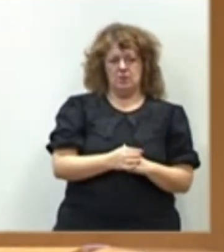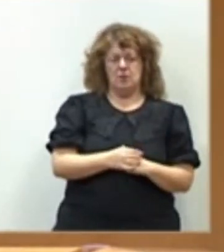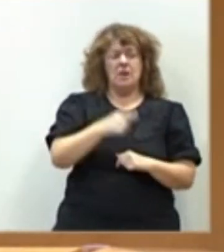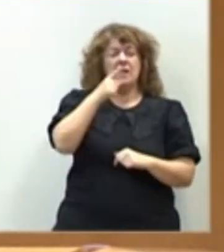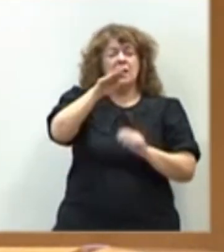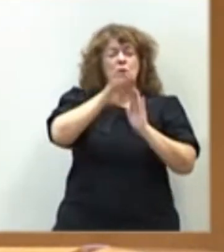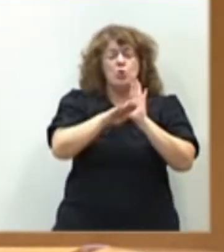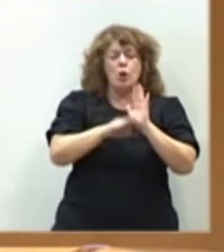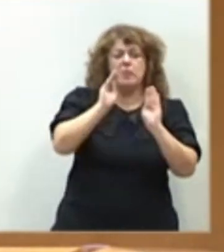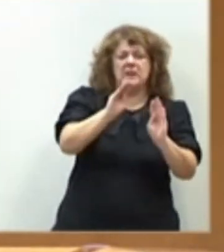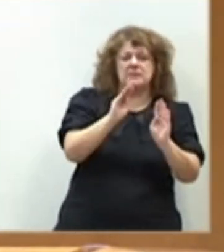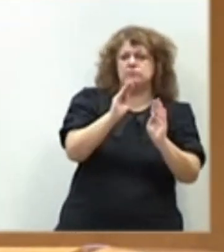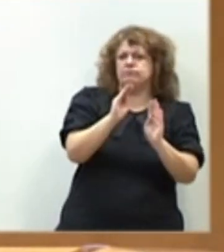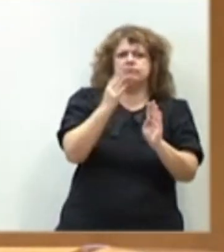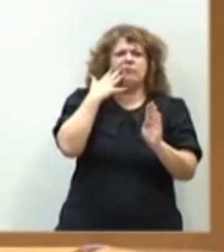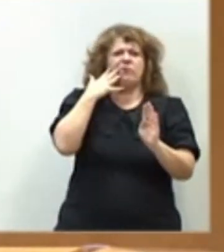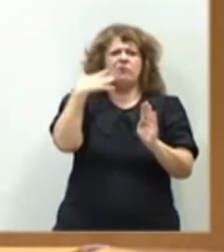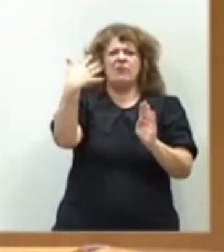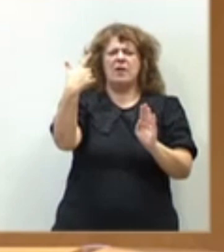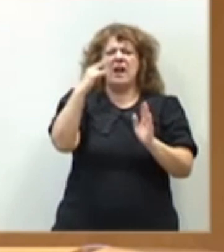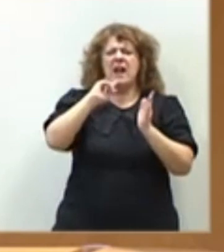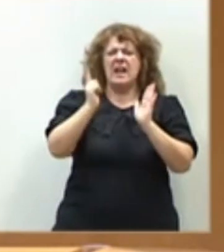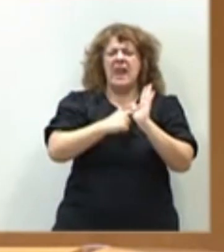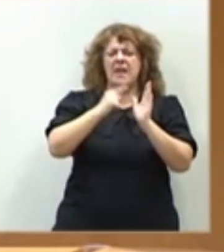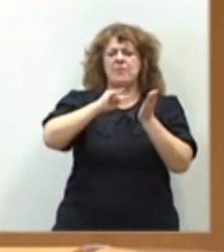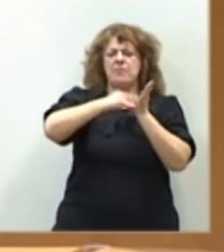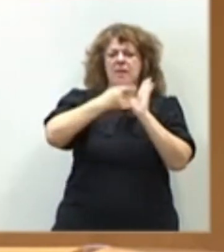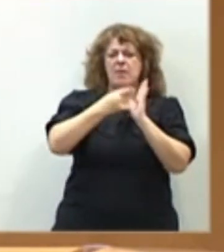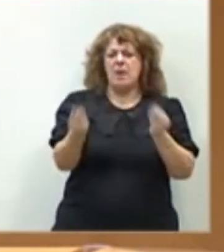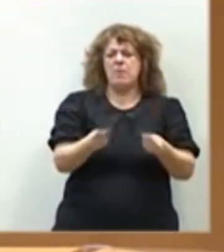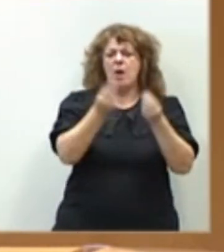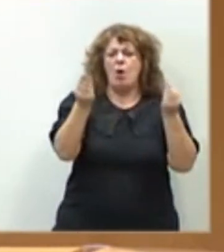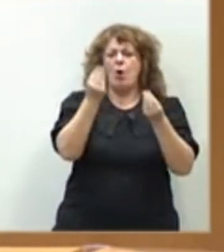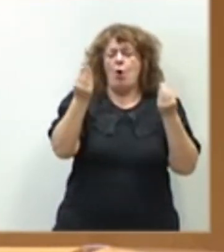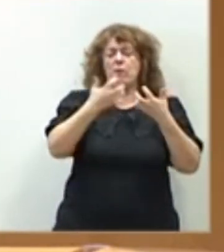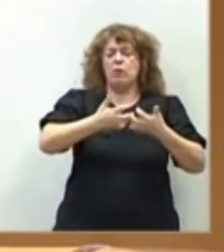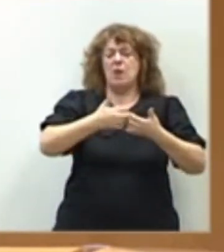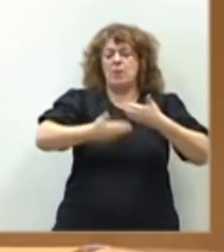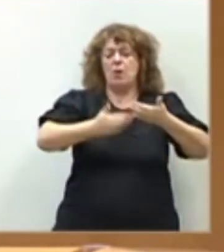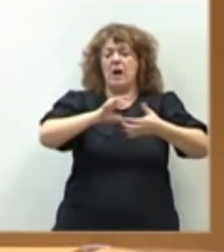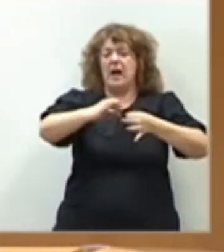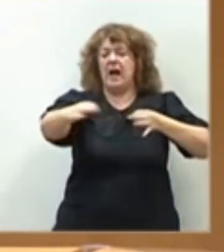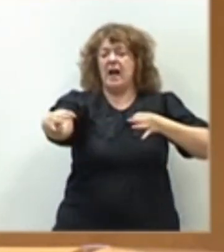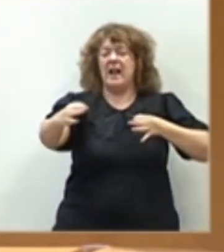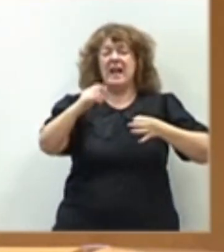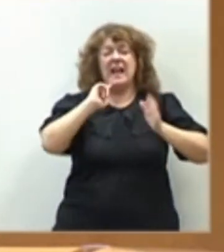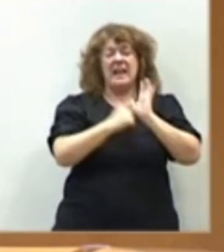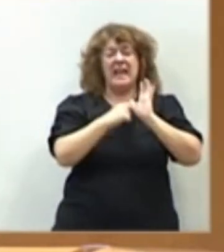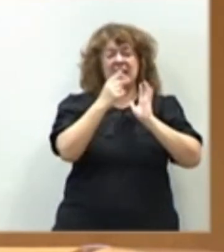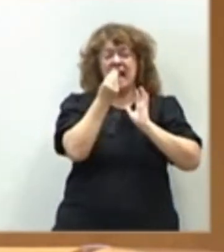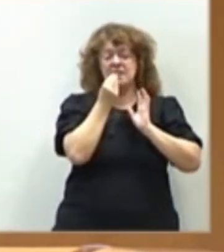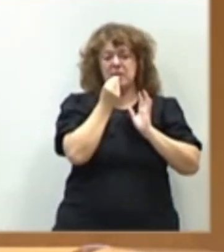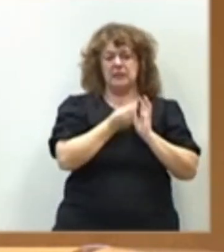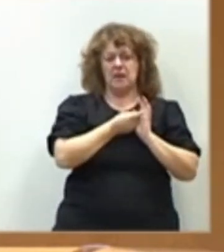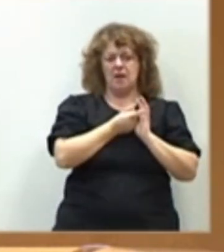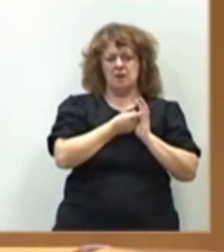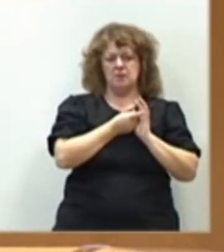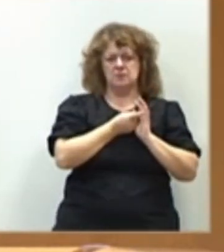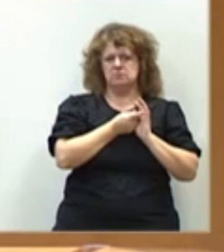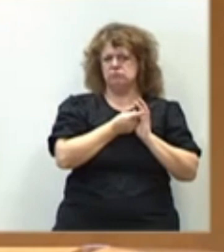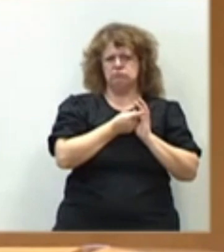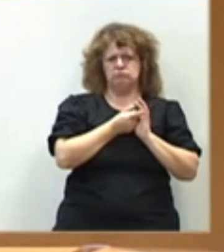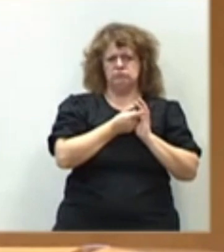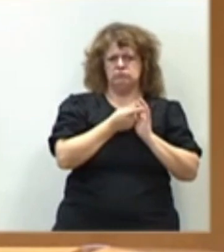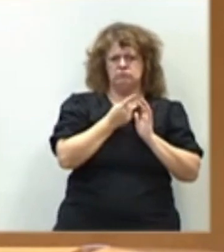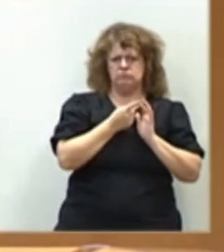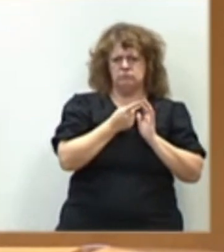normas estrellas de su departamento, la Ley de Medidas para Mejorar el Funcionamiento de la Cadena Alimentaria, la conocida como Ley Alimentaria, no ha